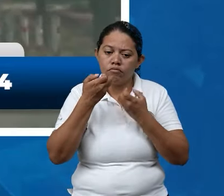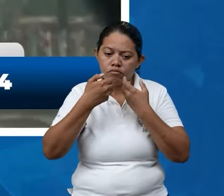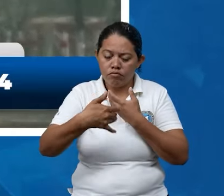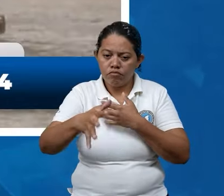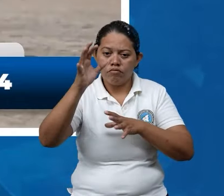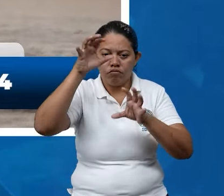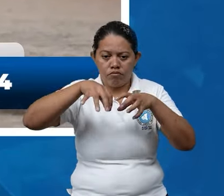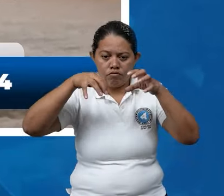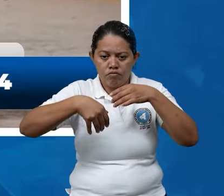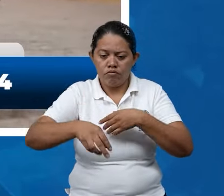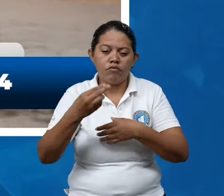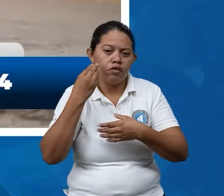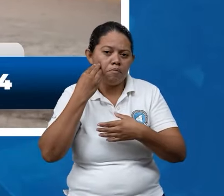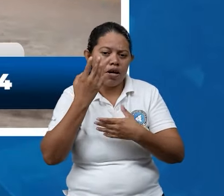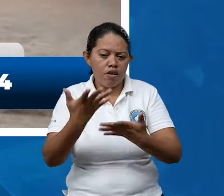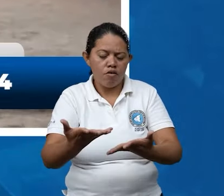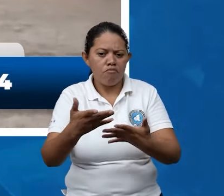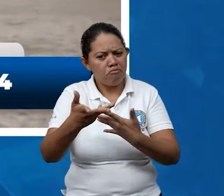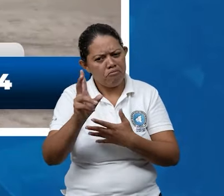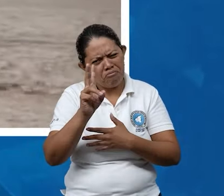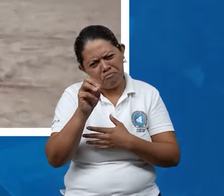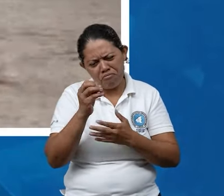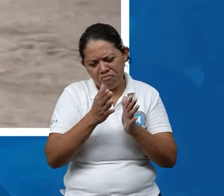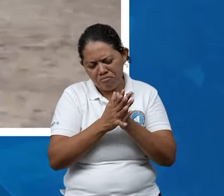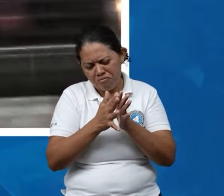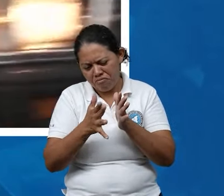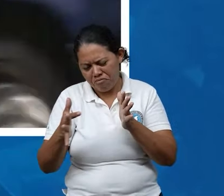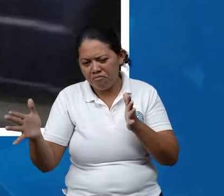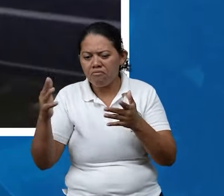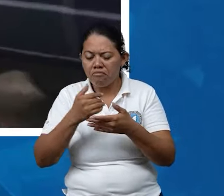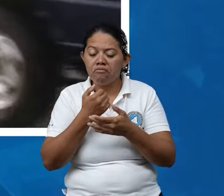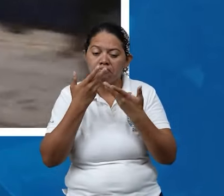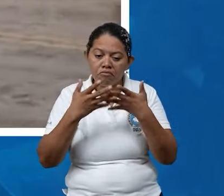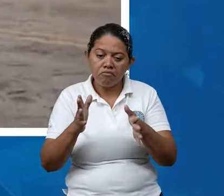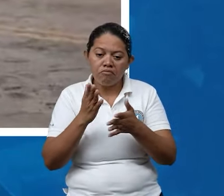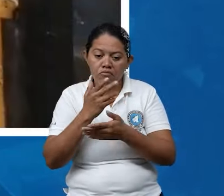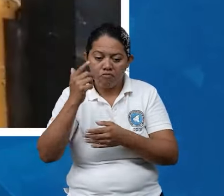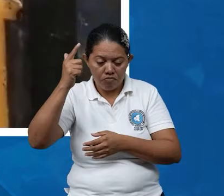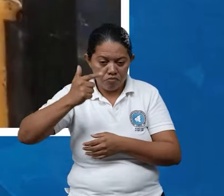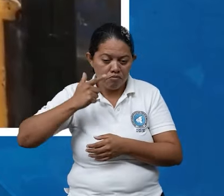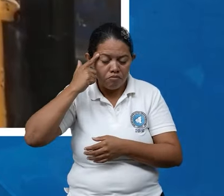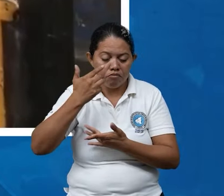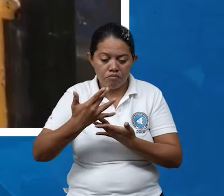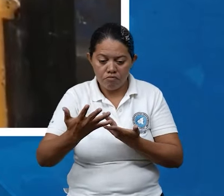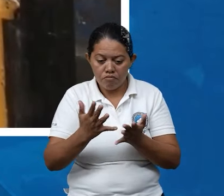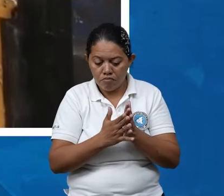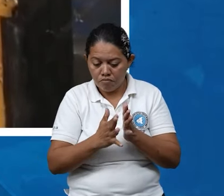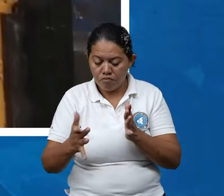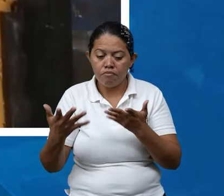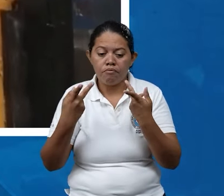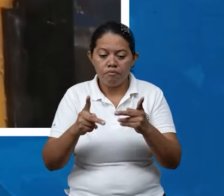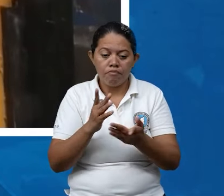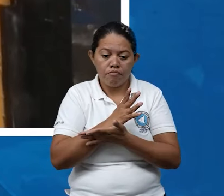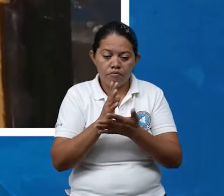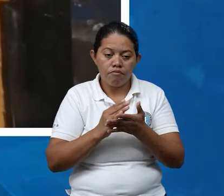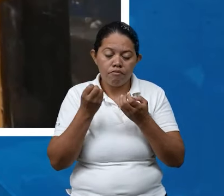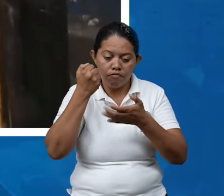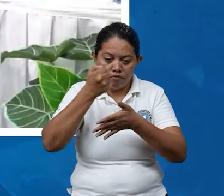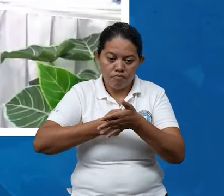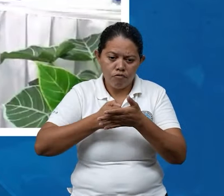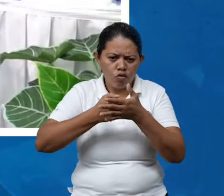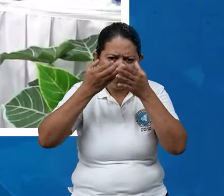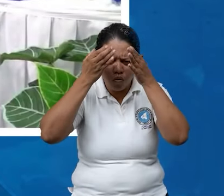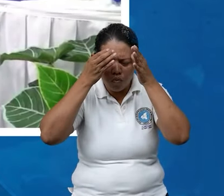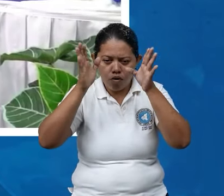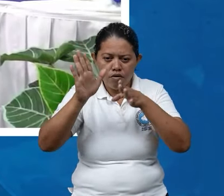instalará a finales de mayo por lo que desde ya las instituciones de gobierno preparan las condiciones para enfrentar